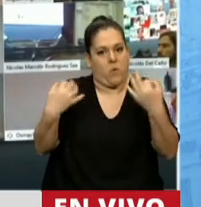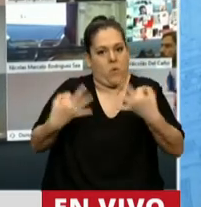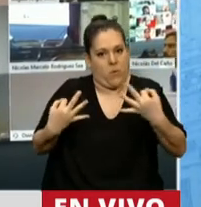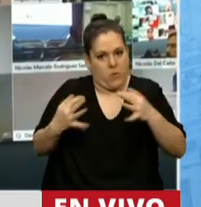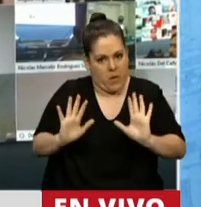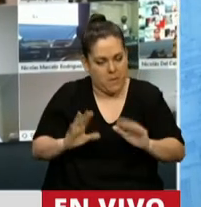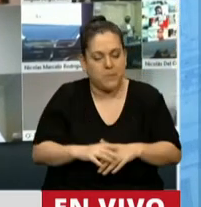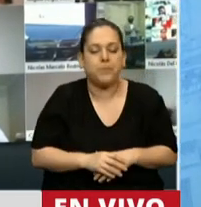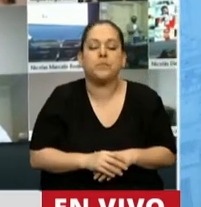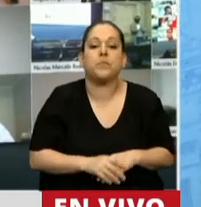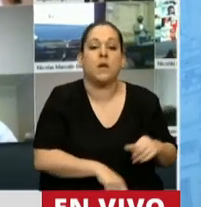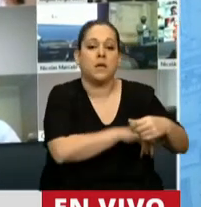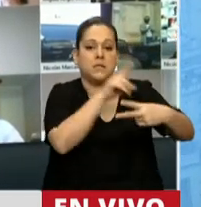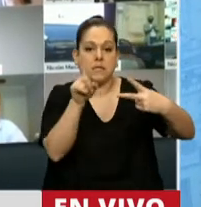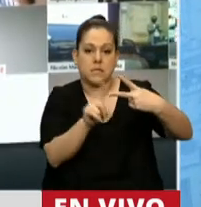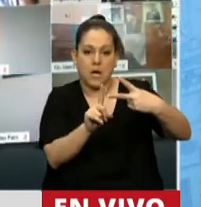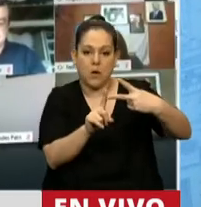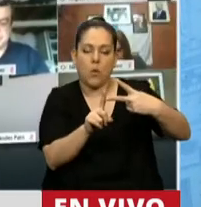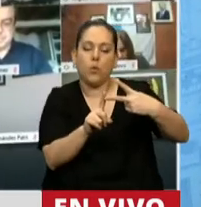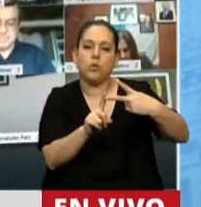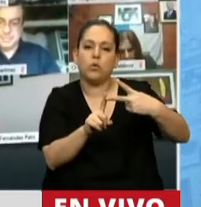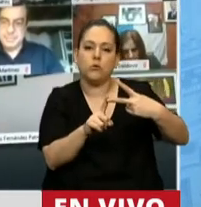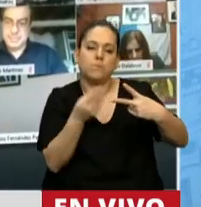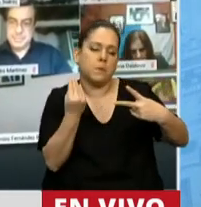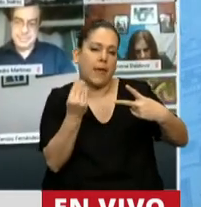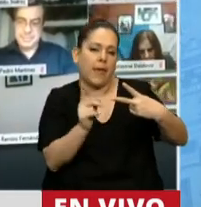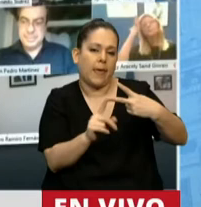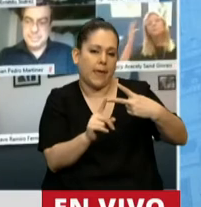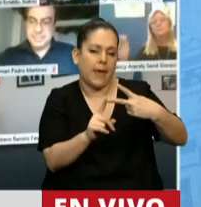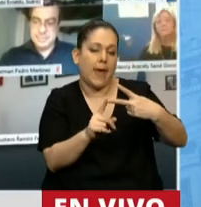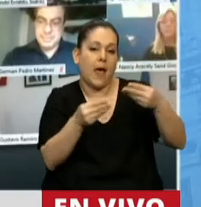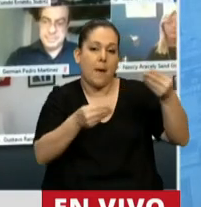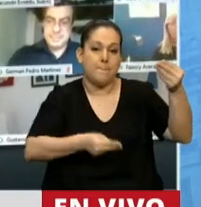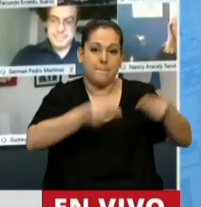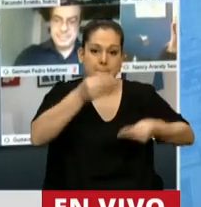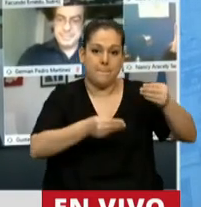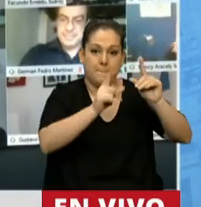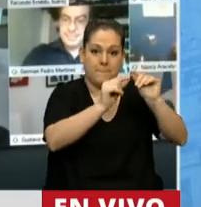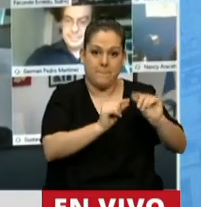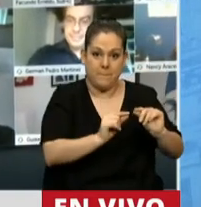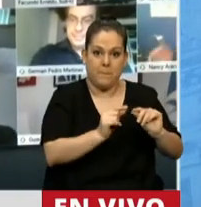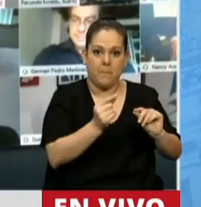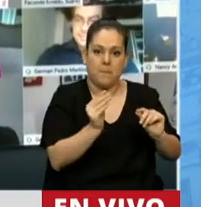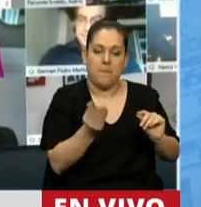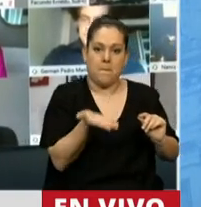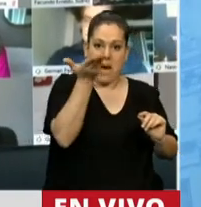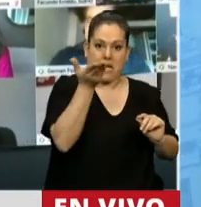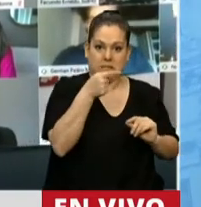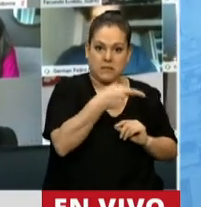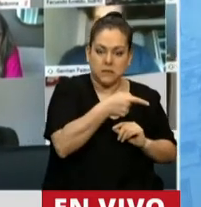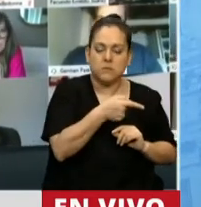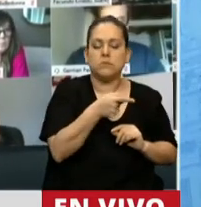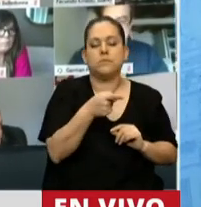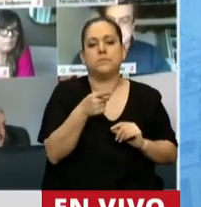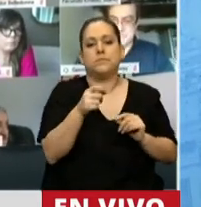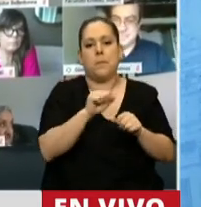El segundo punto que quiero hacer mención es que la ampliación del presupuesto, obviamente muy influenciada por la pandemia,